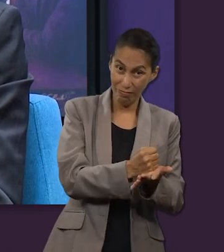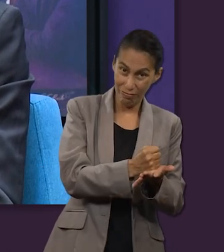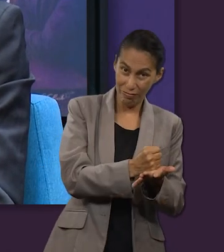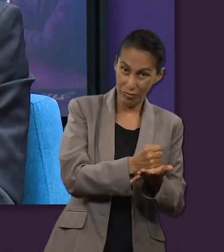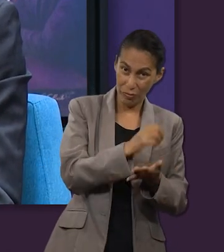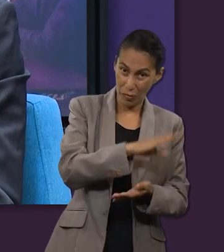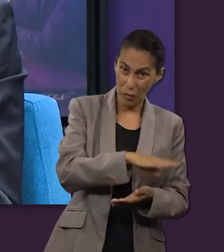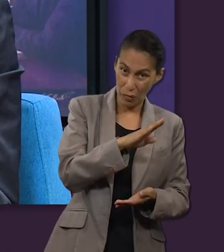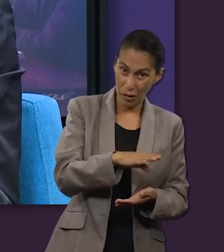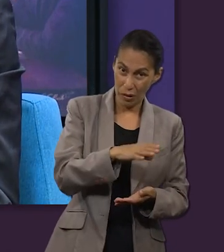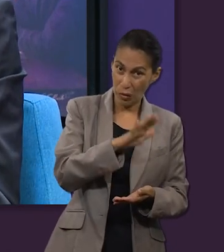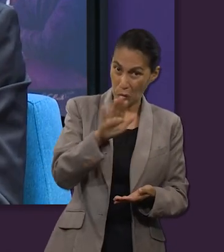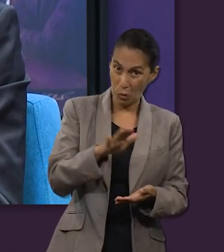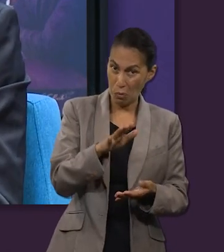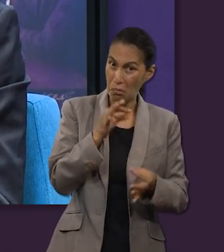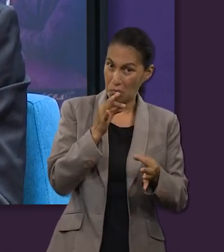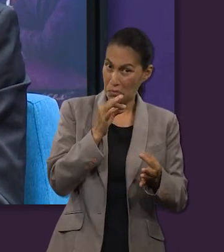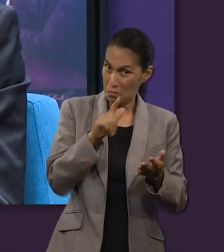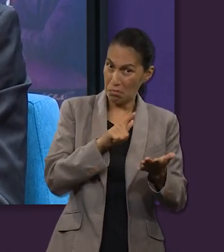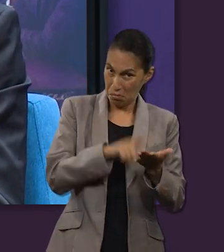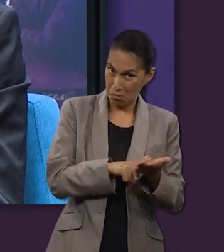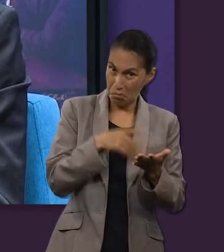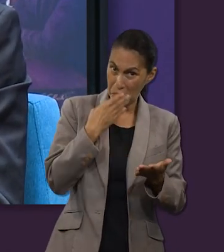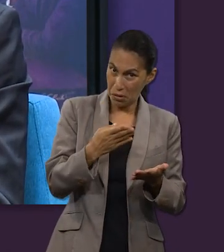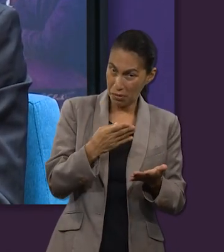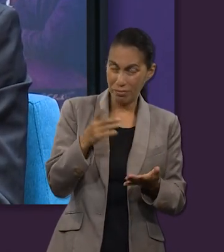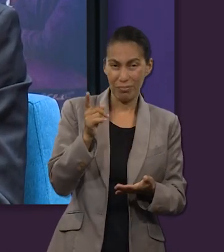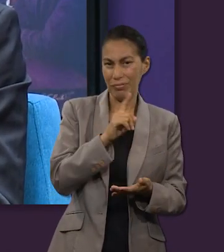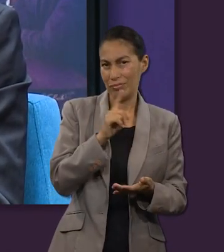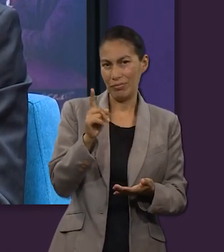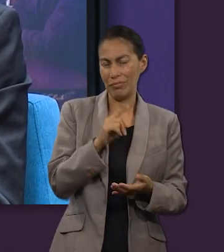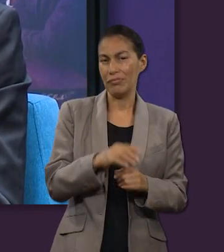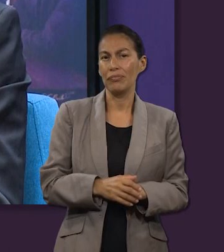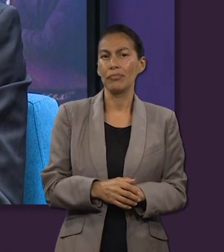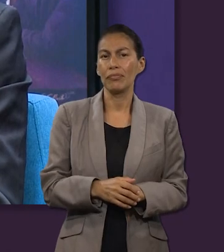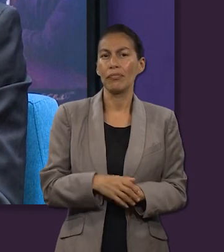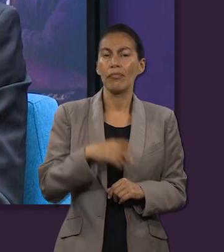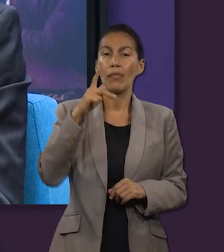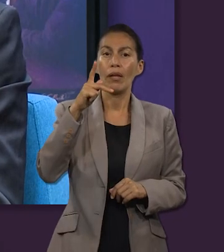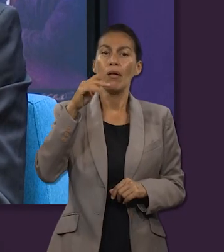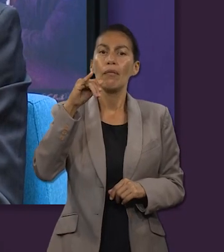su sentencia a muerte no fue legal, no fue de forma ilegal.